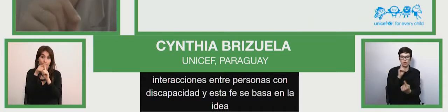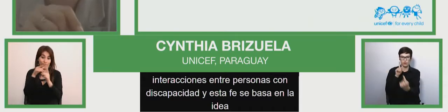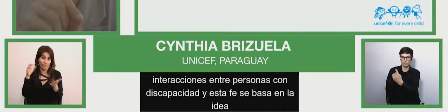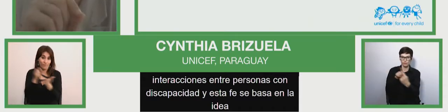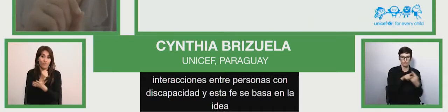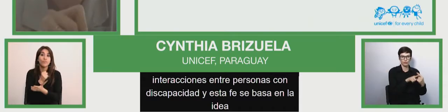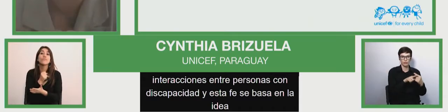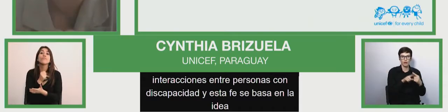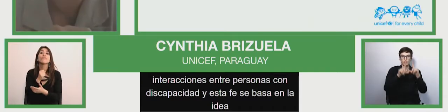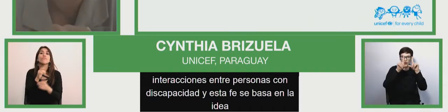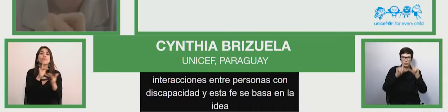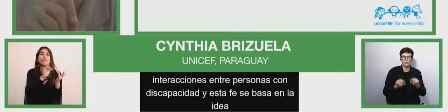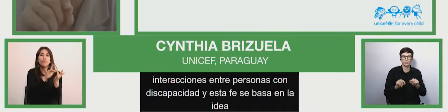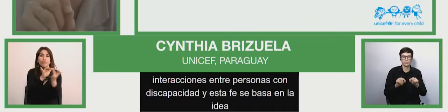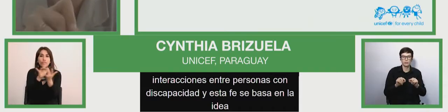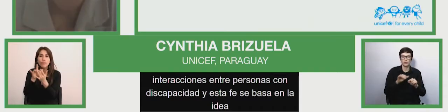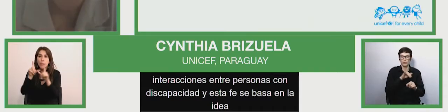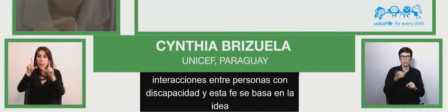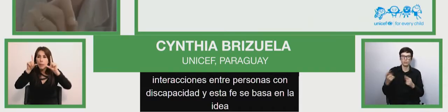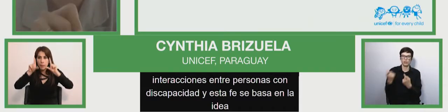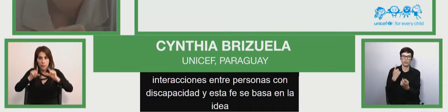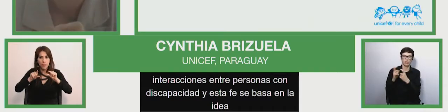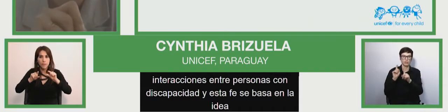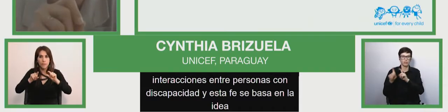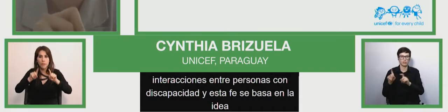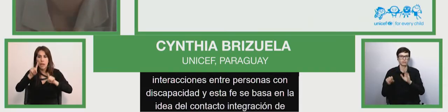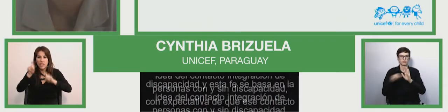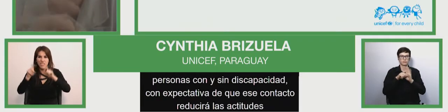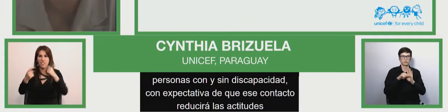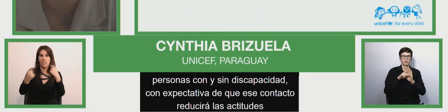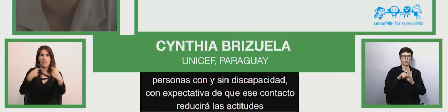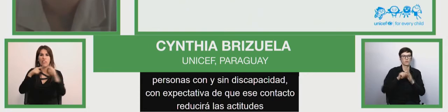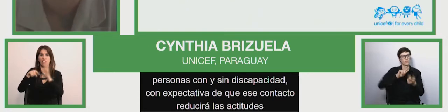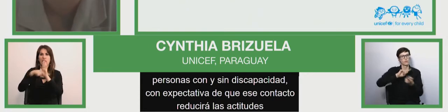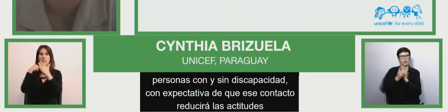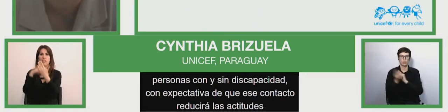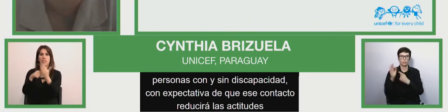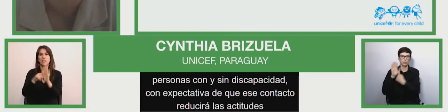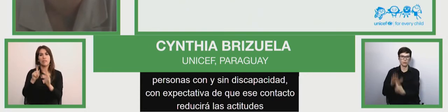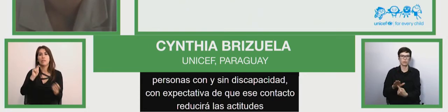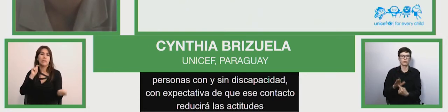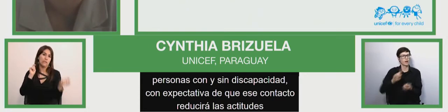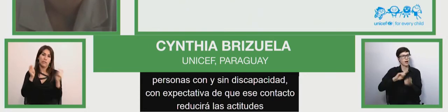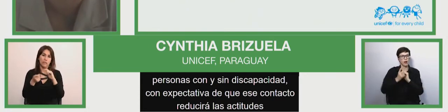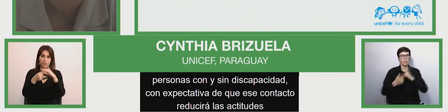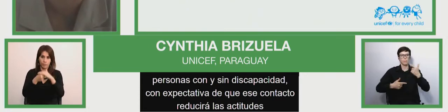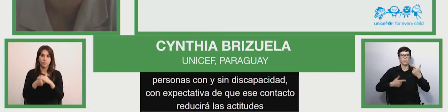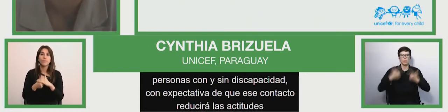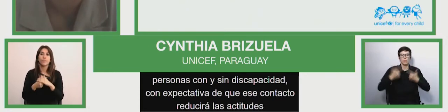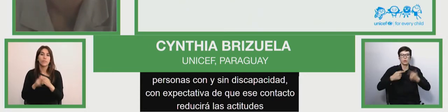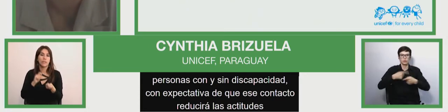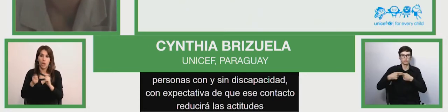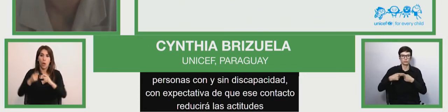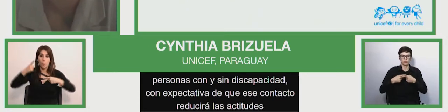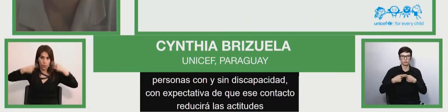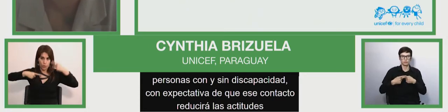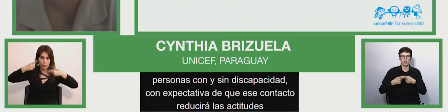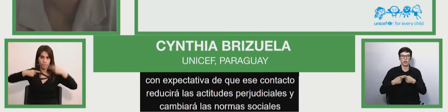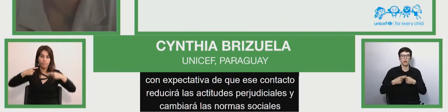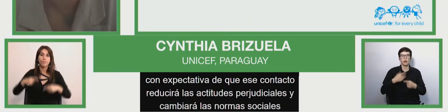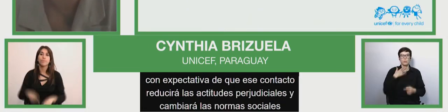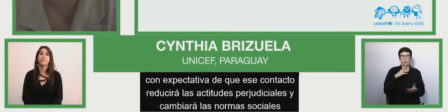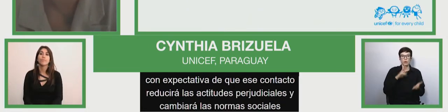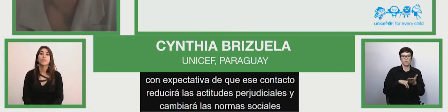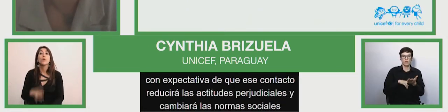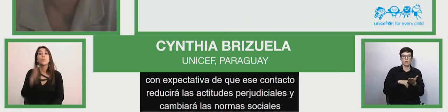las actitudes perjudiciales y cambiará las normas sociales. Porque qué buscamos con una educación inclusiva? ¿Cuál es la diferencia